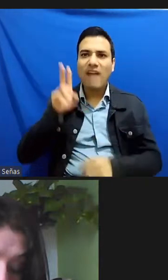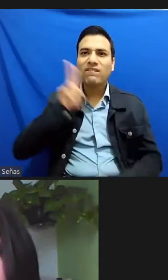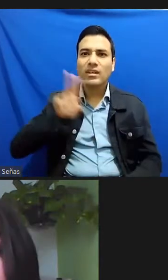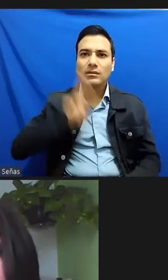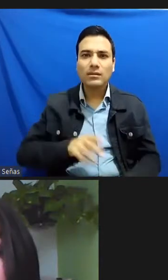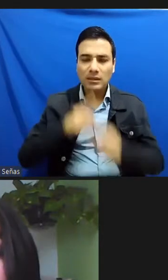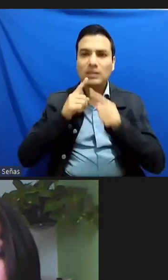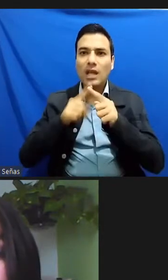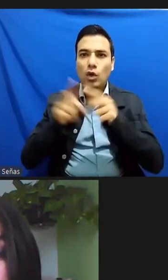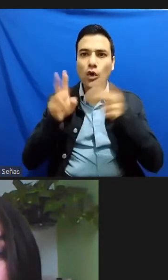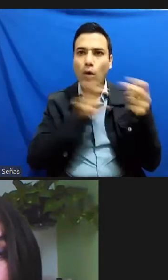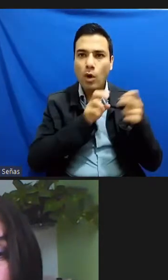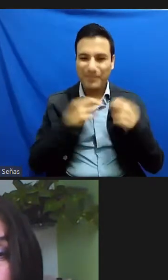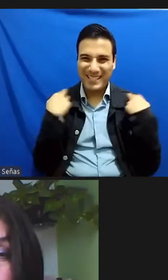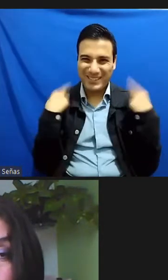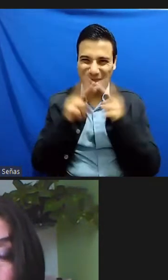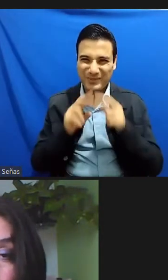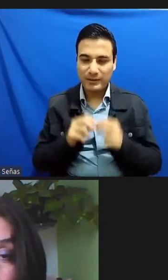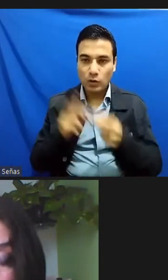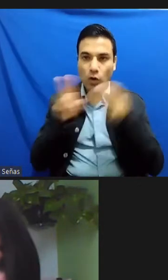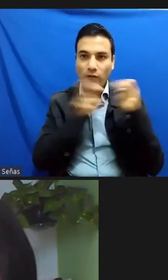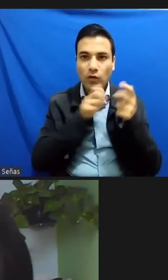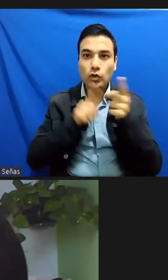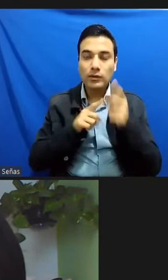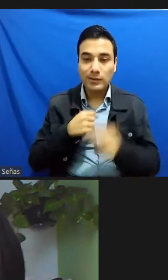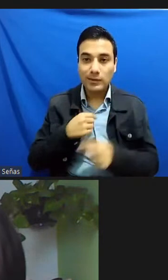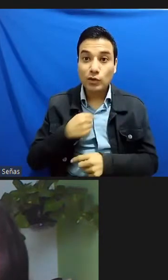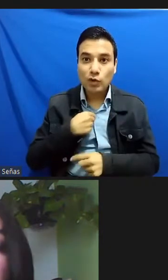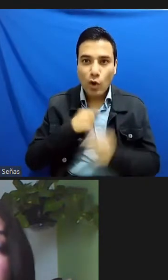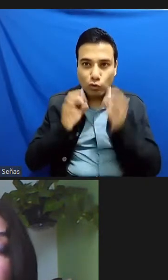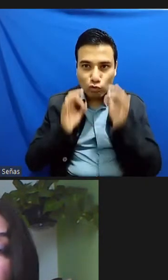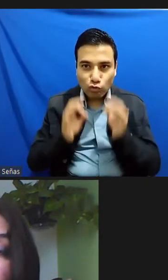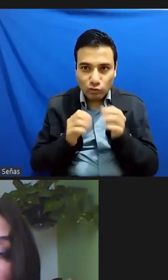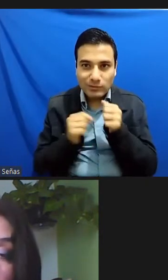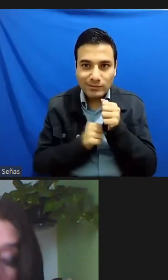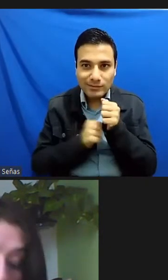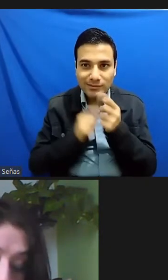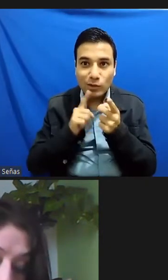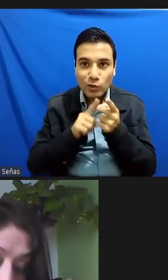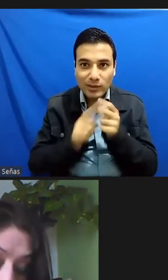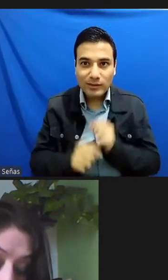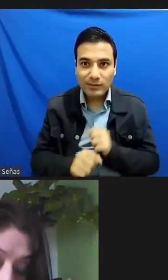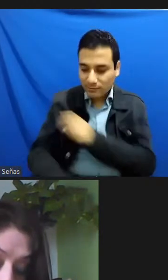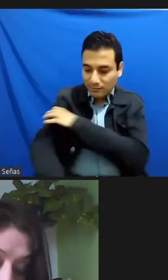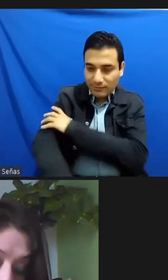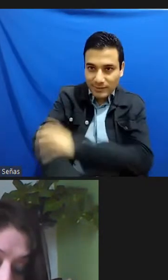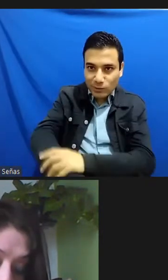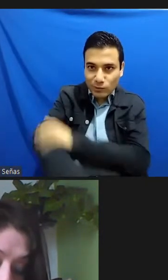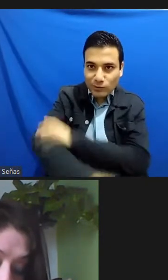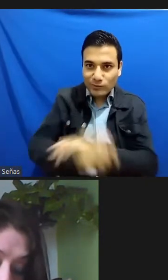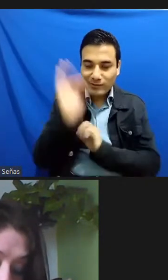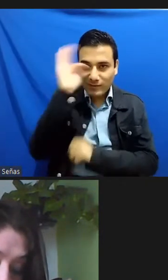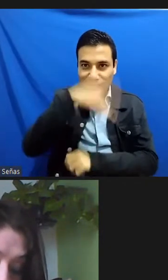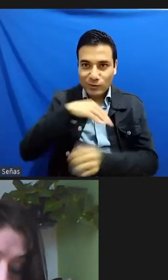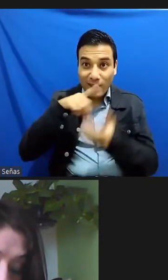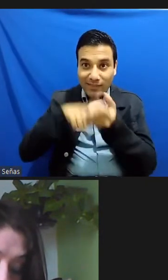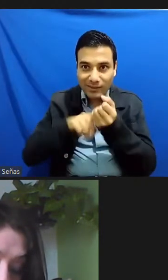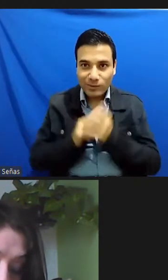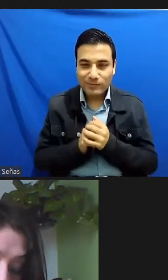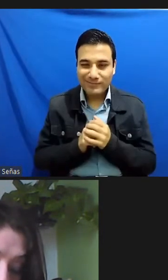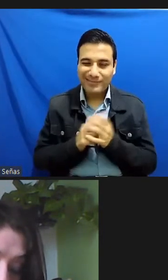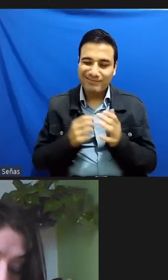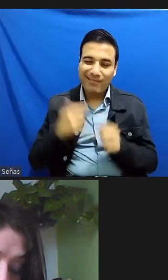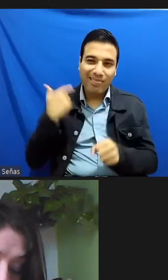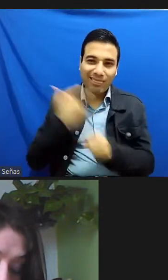de desaparecer yo la tenía dentro de la prótesis y entonces sabía que nunca le iban a revisar allí la pluma entonces yo